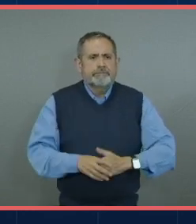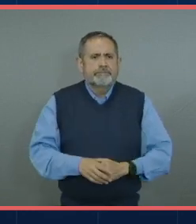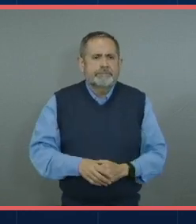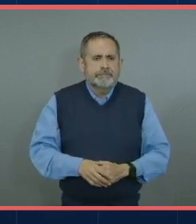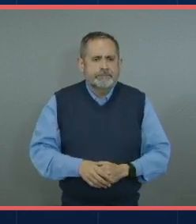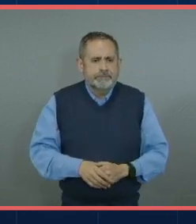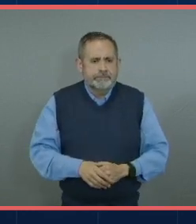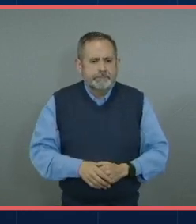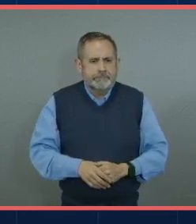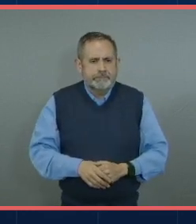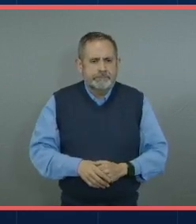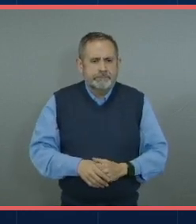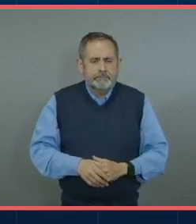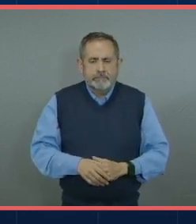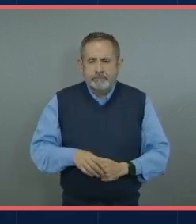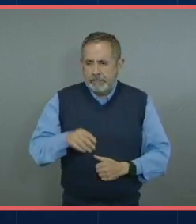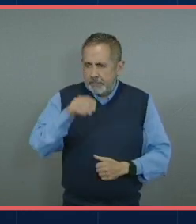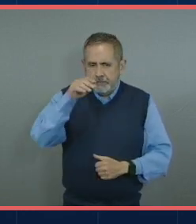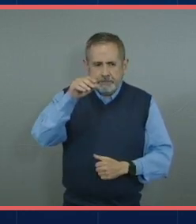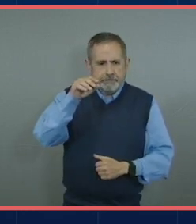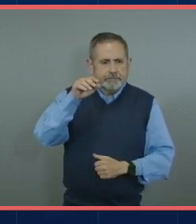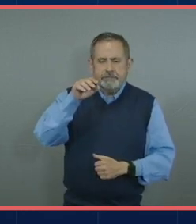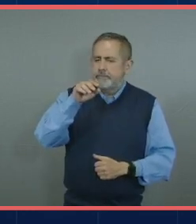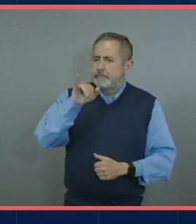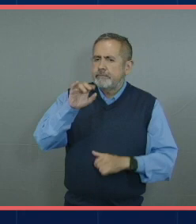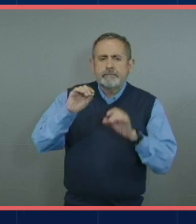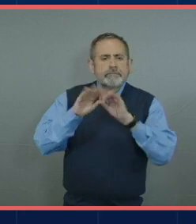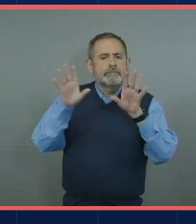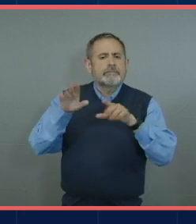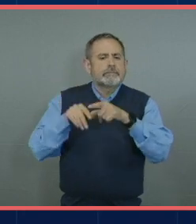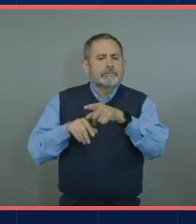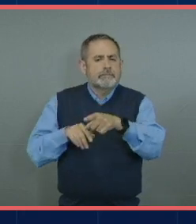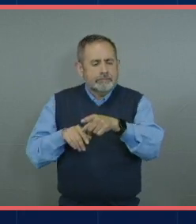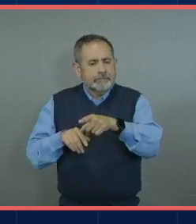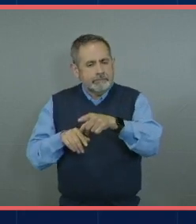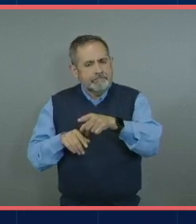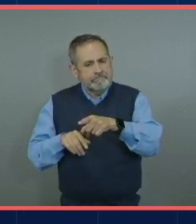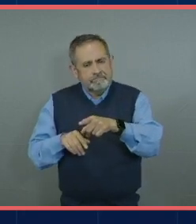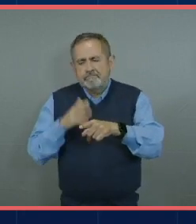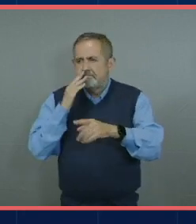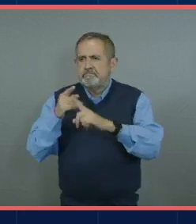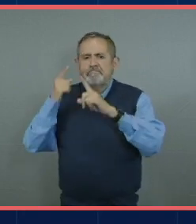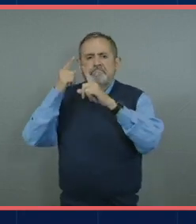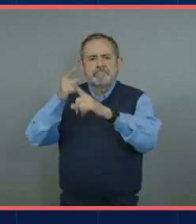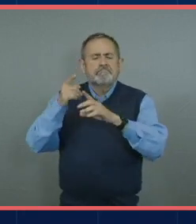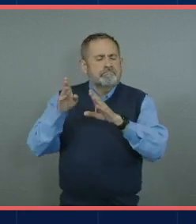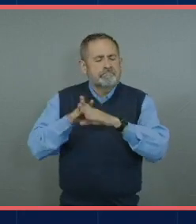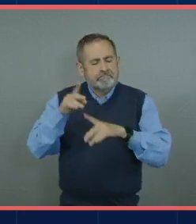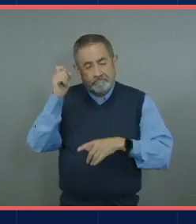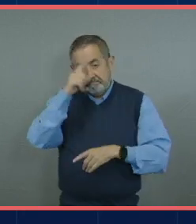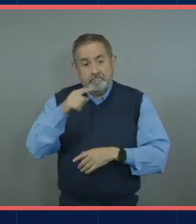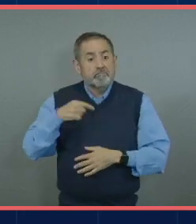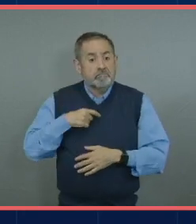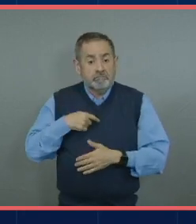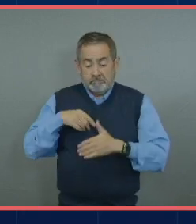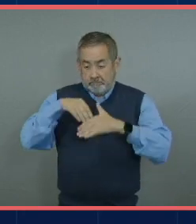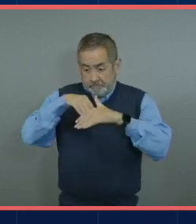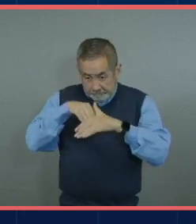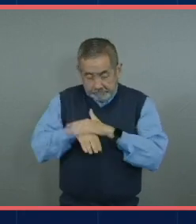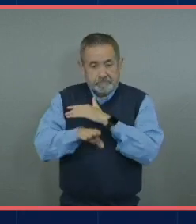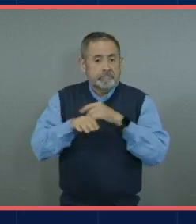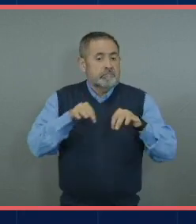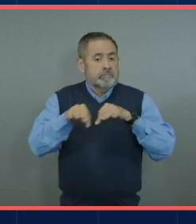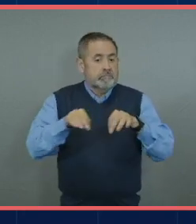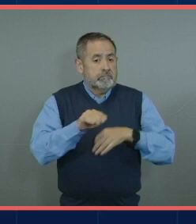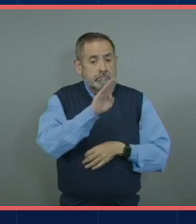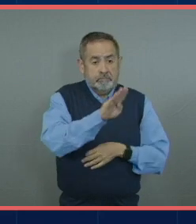Sí, claro. Pues, bueno, yo creo que ha sido todo un reto desde que yo entré a elaborar a BBVA